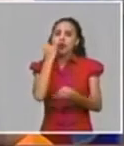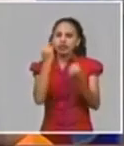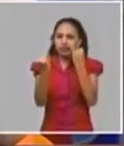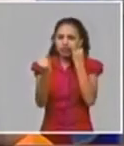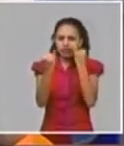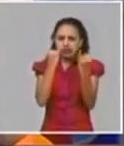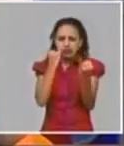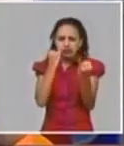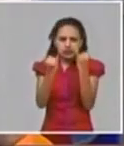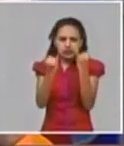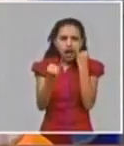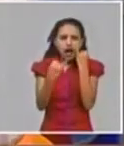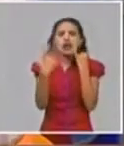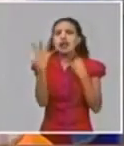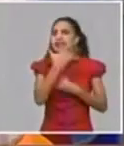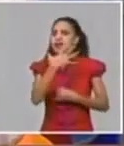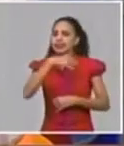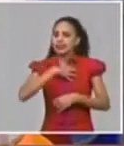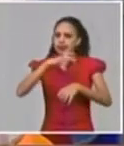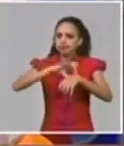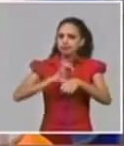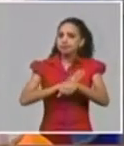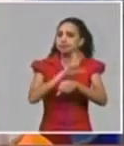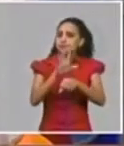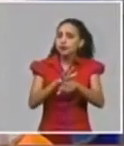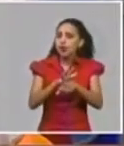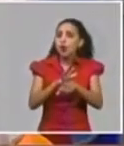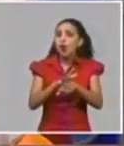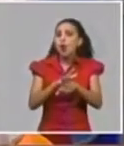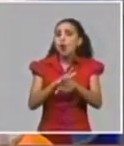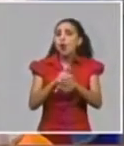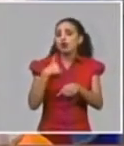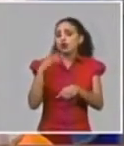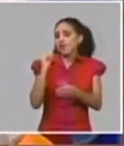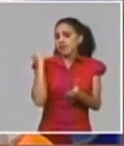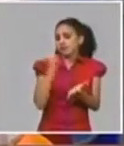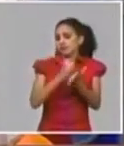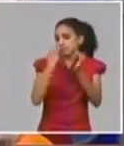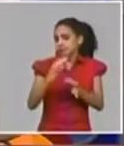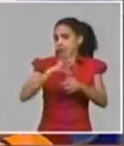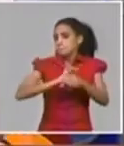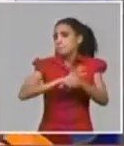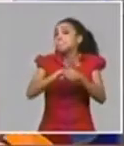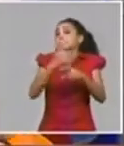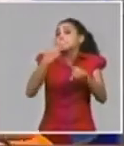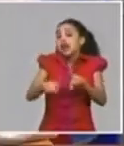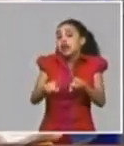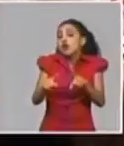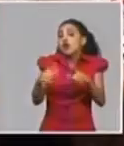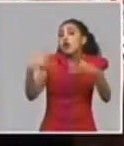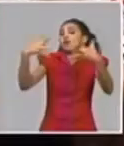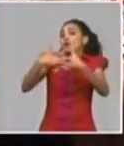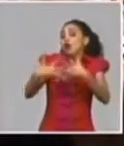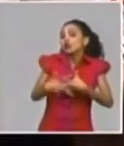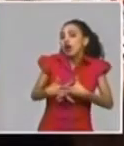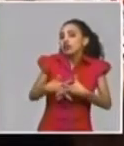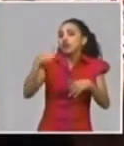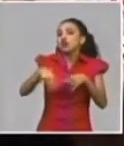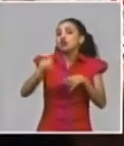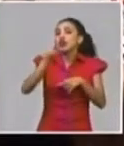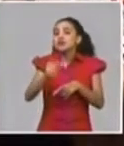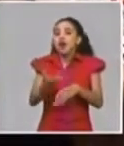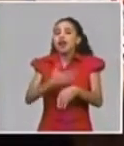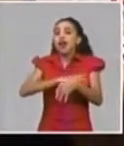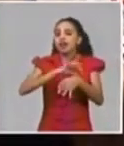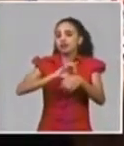que sea portadora del virus para poder tener la seguridad que lo tenemos identificada esta es enfermedad con la cual vamos a convivir esta es